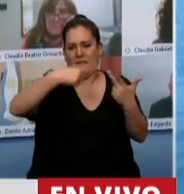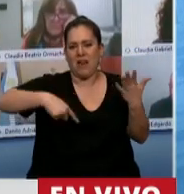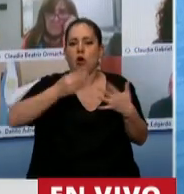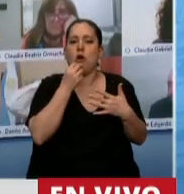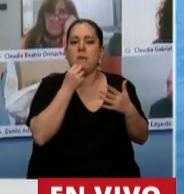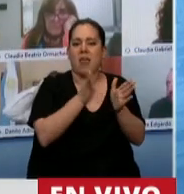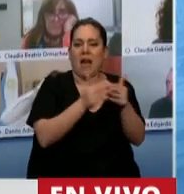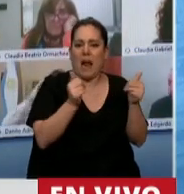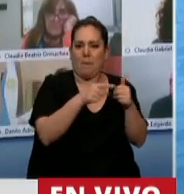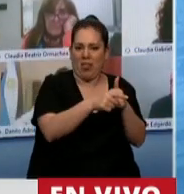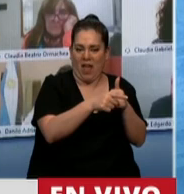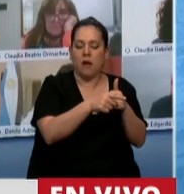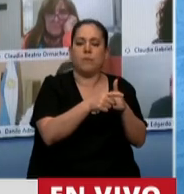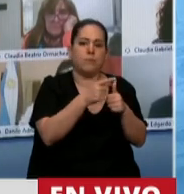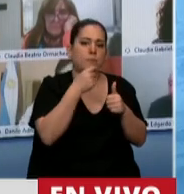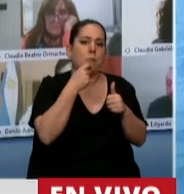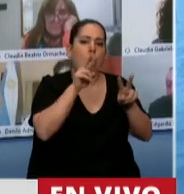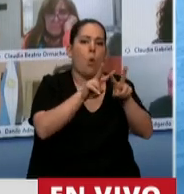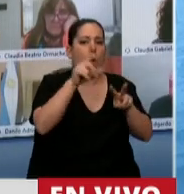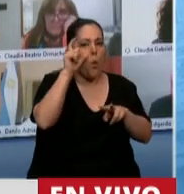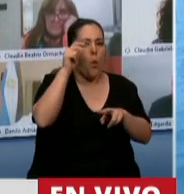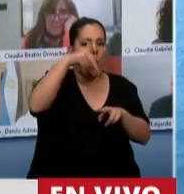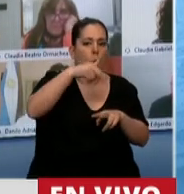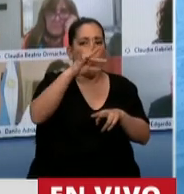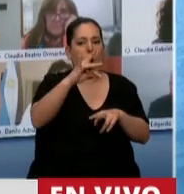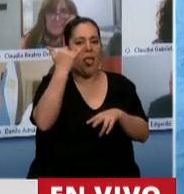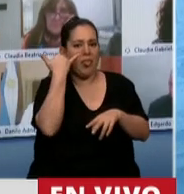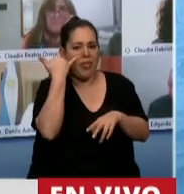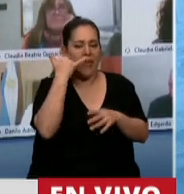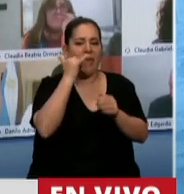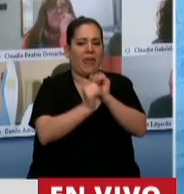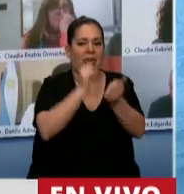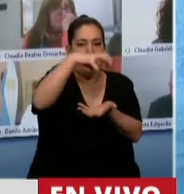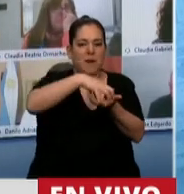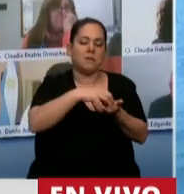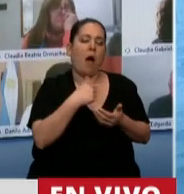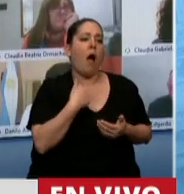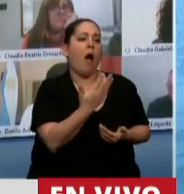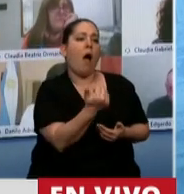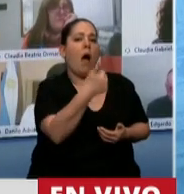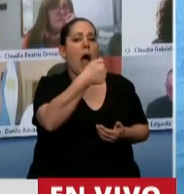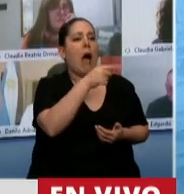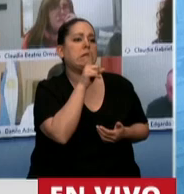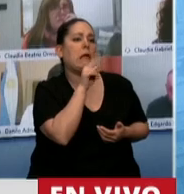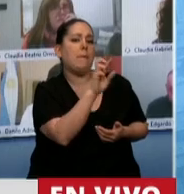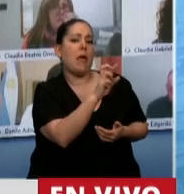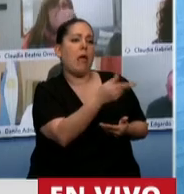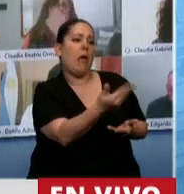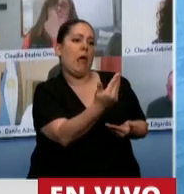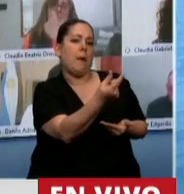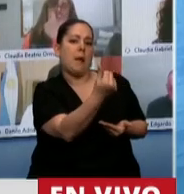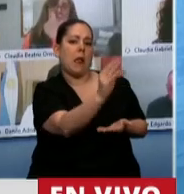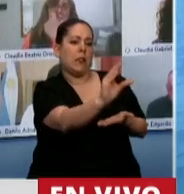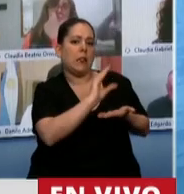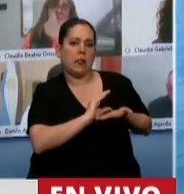como Wendy que han utilizado el ATP con la excusa de que recibieron el ATP los trabajadores,